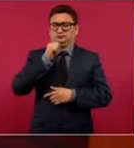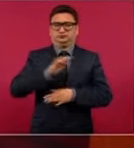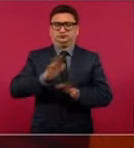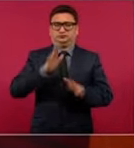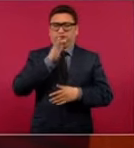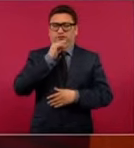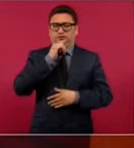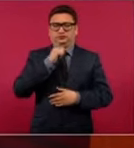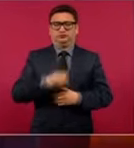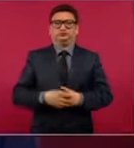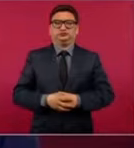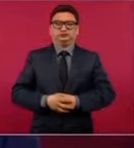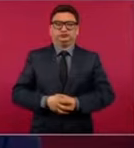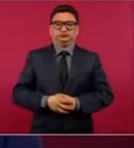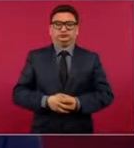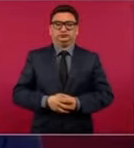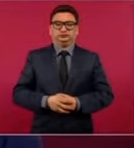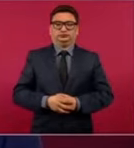no tiene